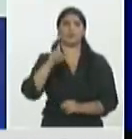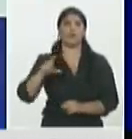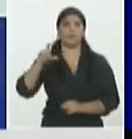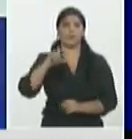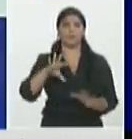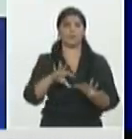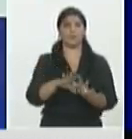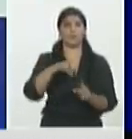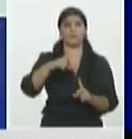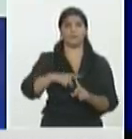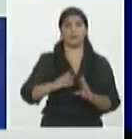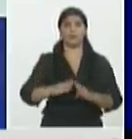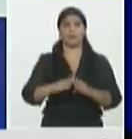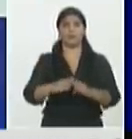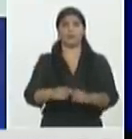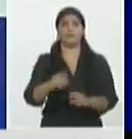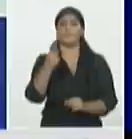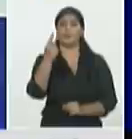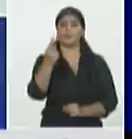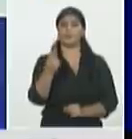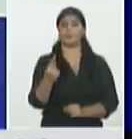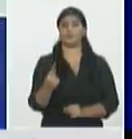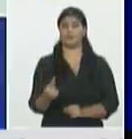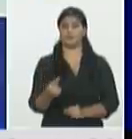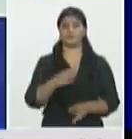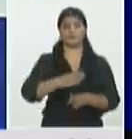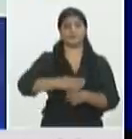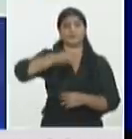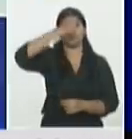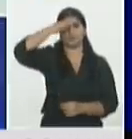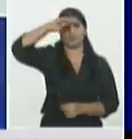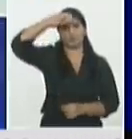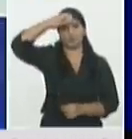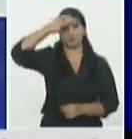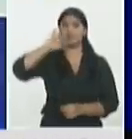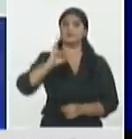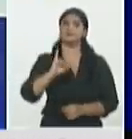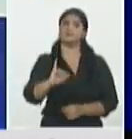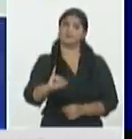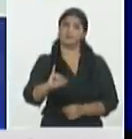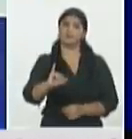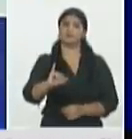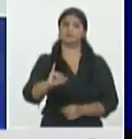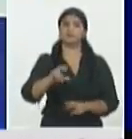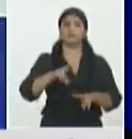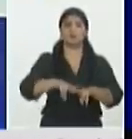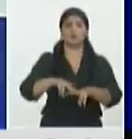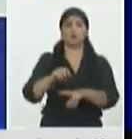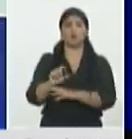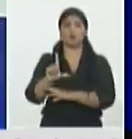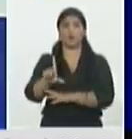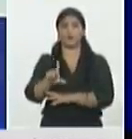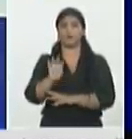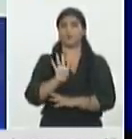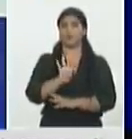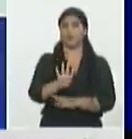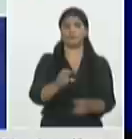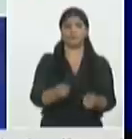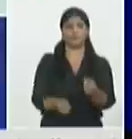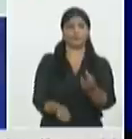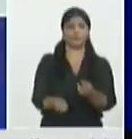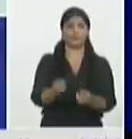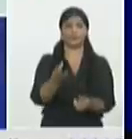uno cada uno Santiago de Cuba 6 y la provincia de Holguín 4 eventos